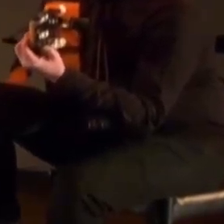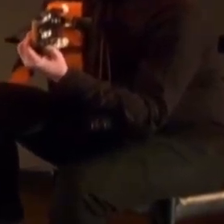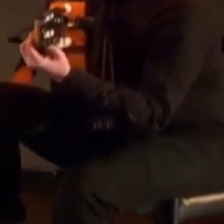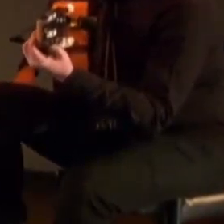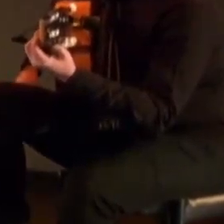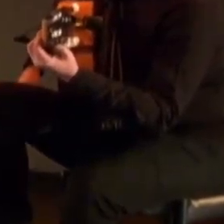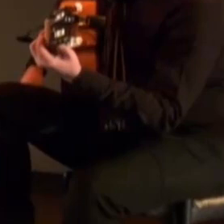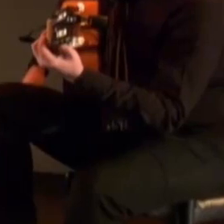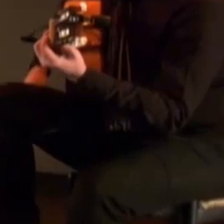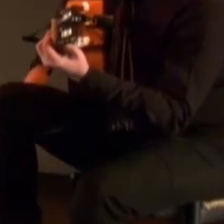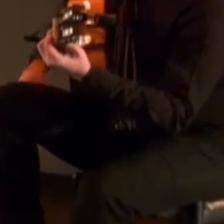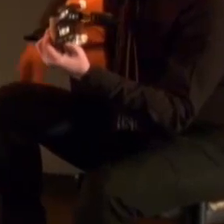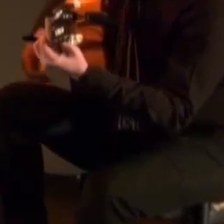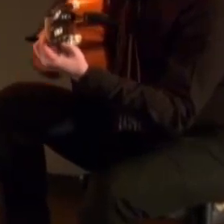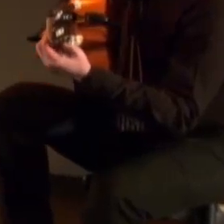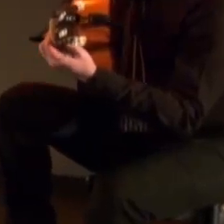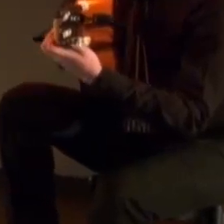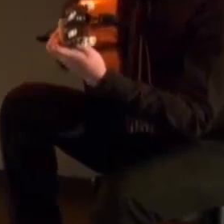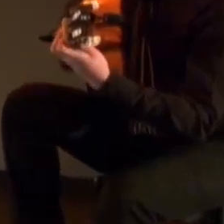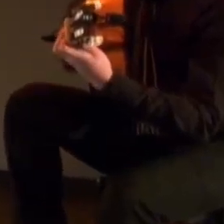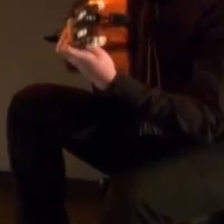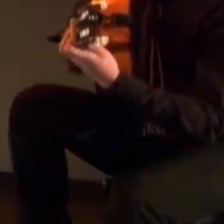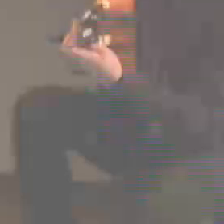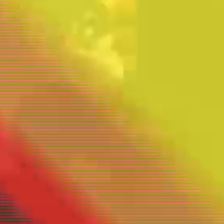del mentidero